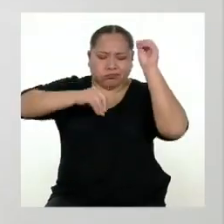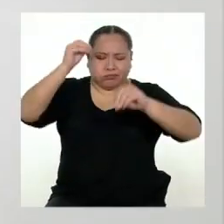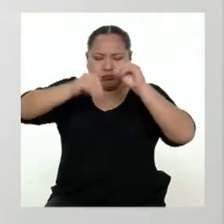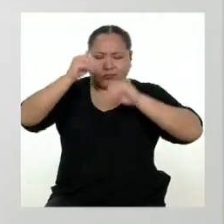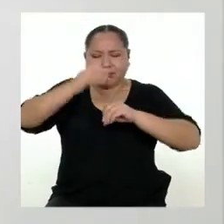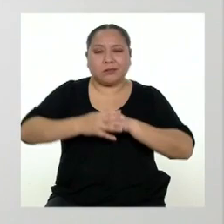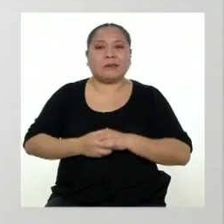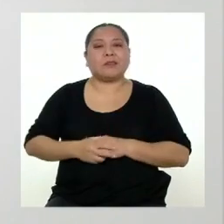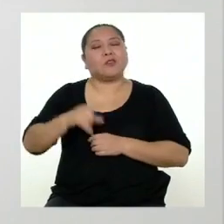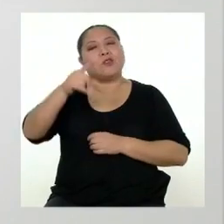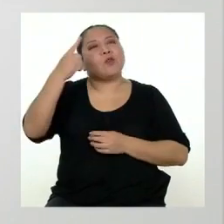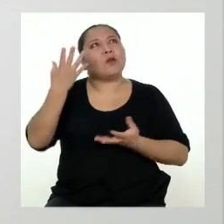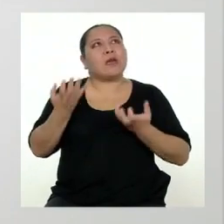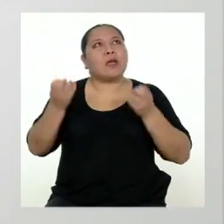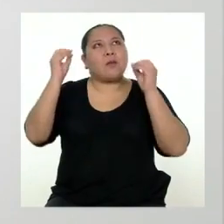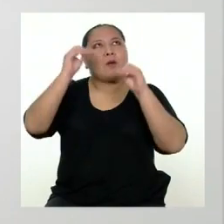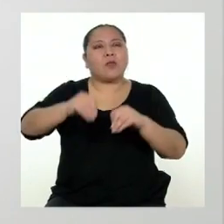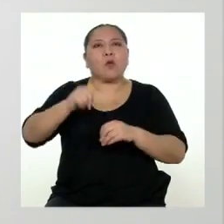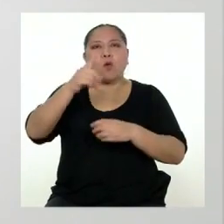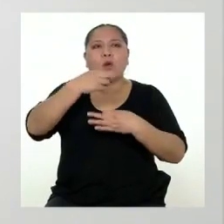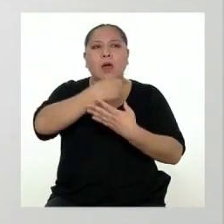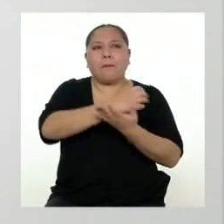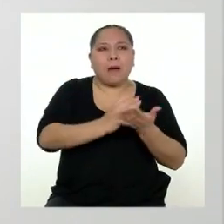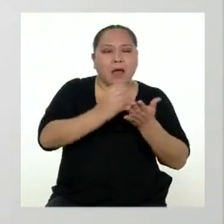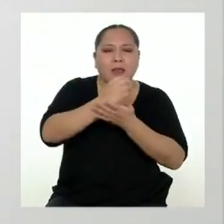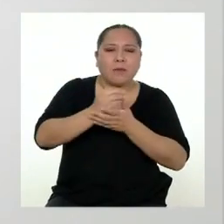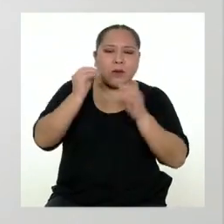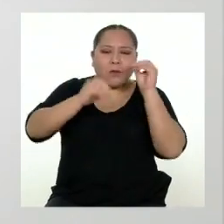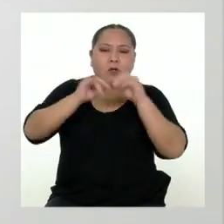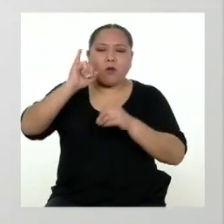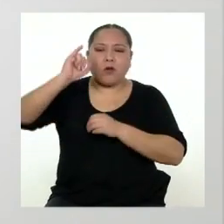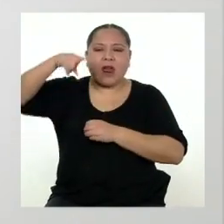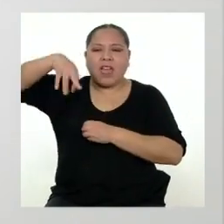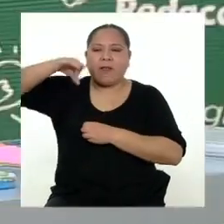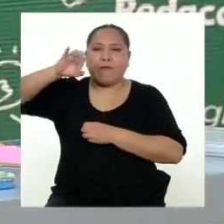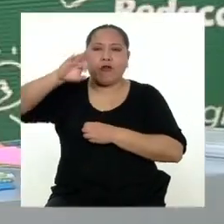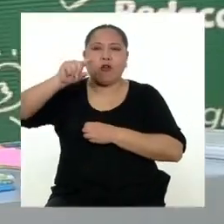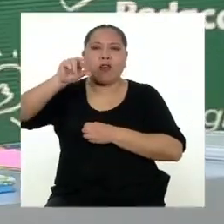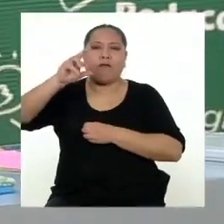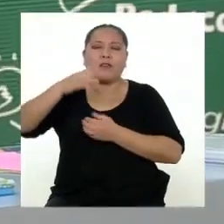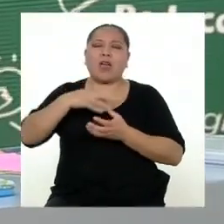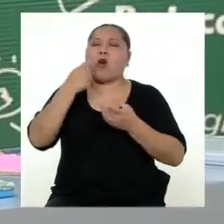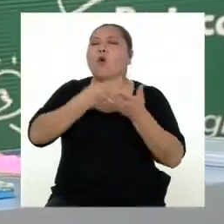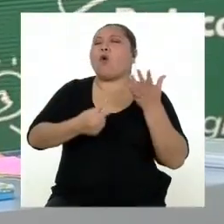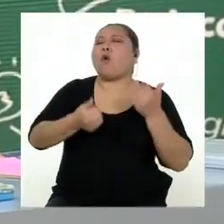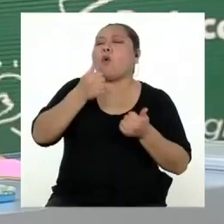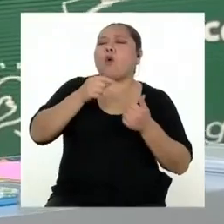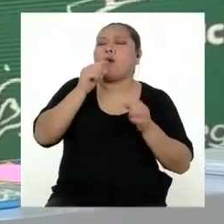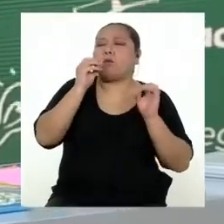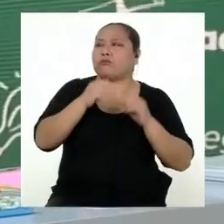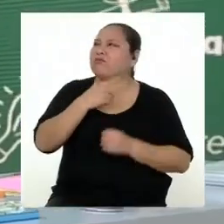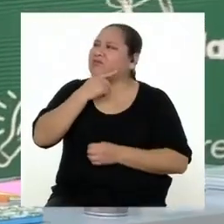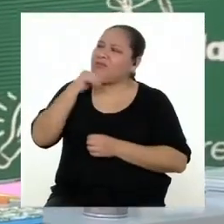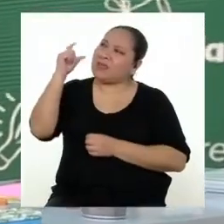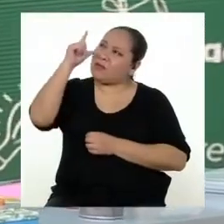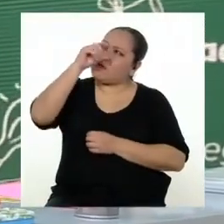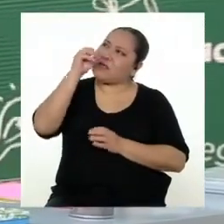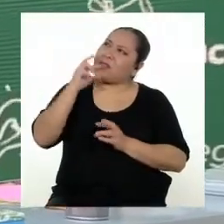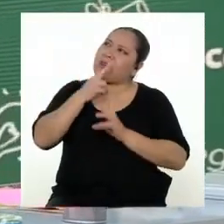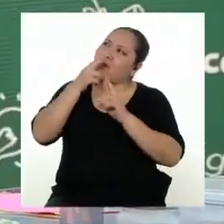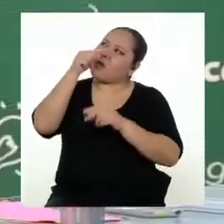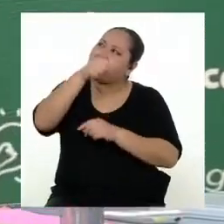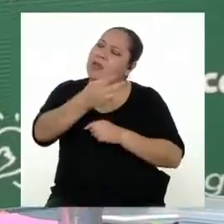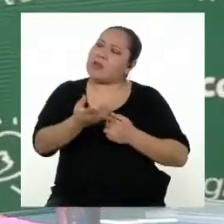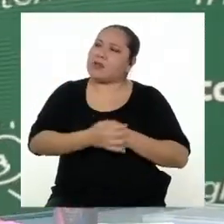tuvieras que definir una estructura para elaborar una infografía, ¿cuál sería? Es un poquito complicado responder esa